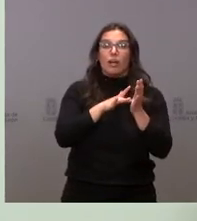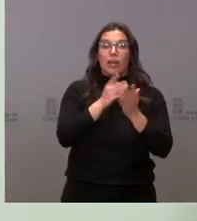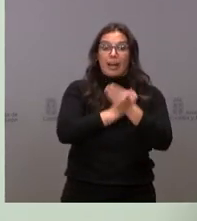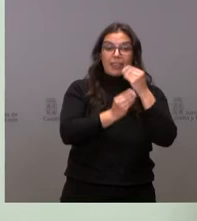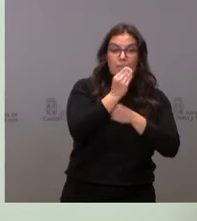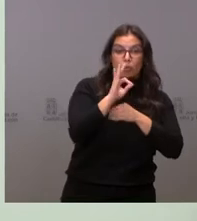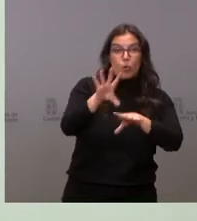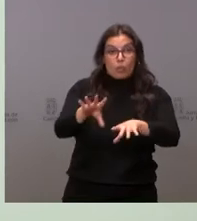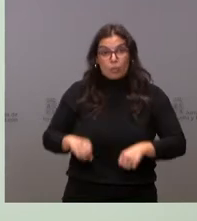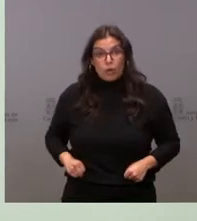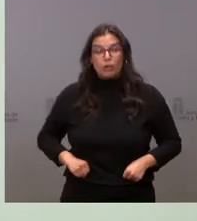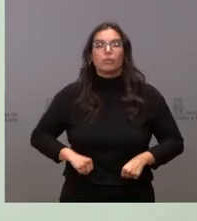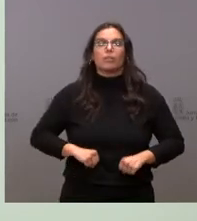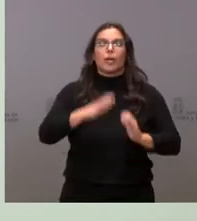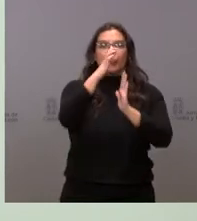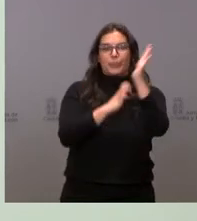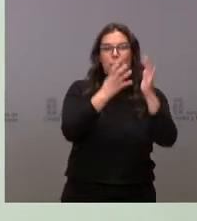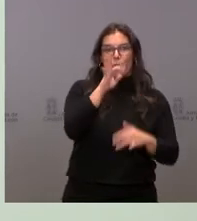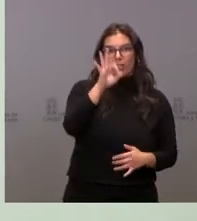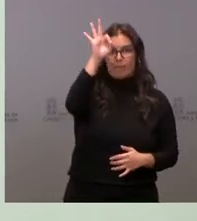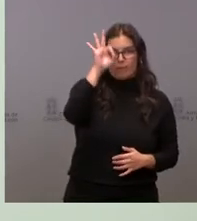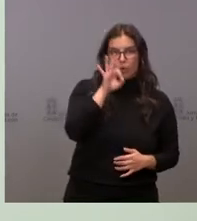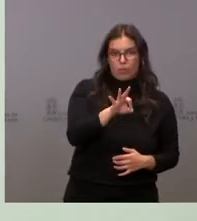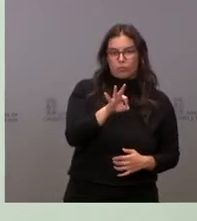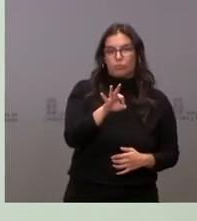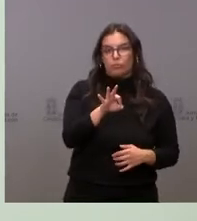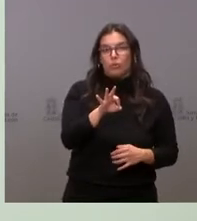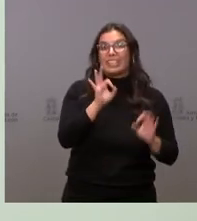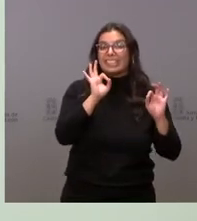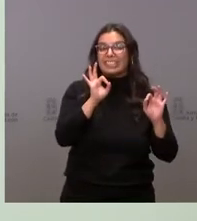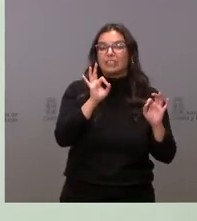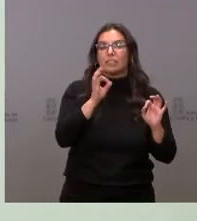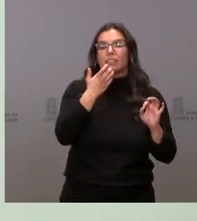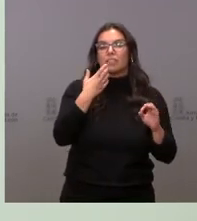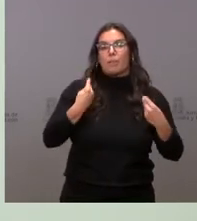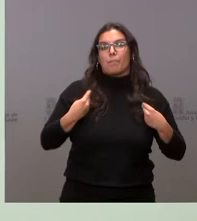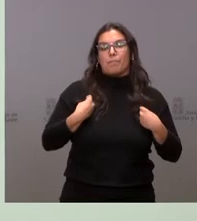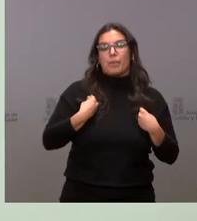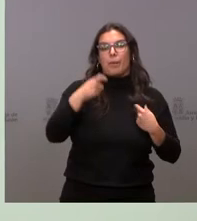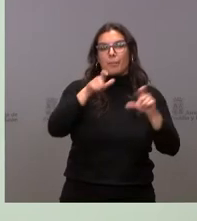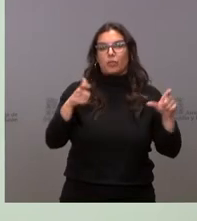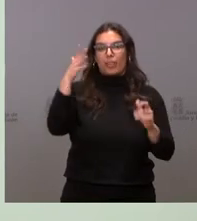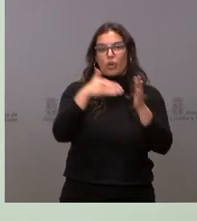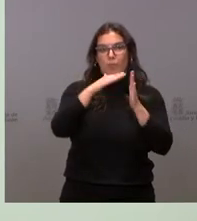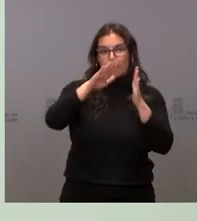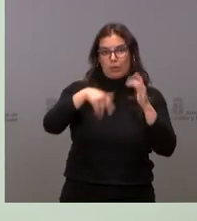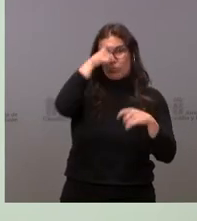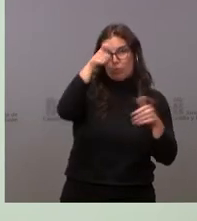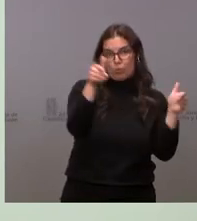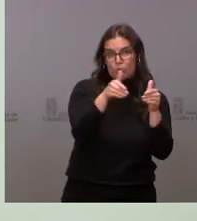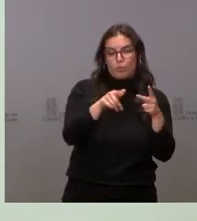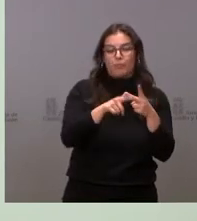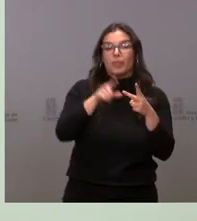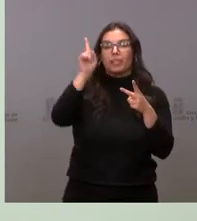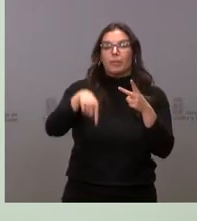nacimiento o adopción de hijos o hijas en municipios de menos de 5.000 habitantes. Reducir el